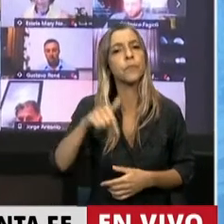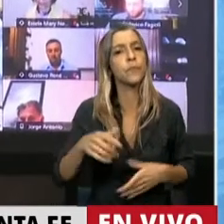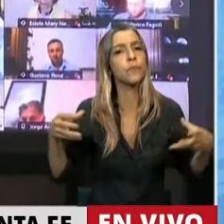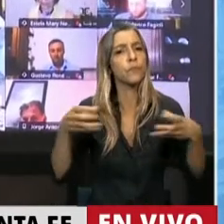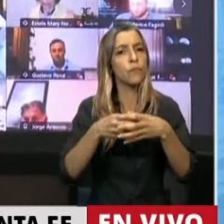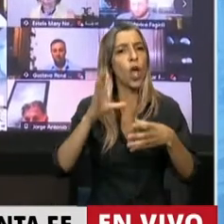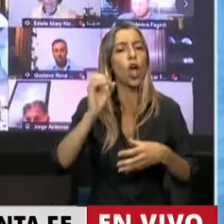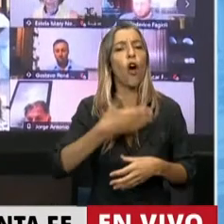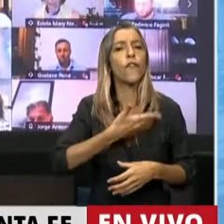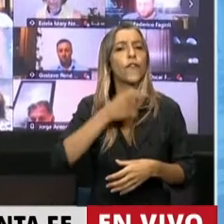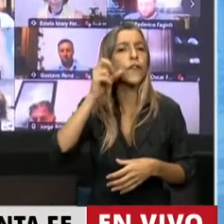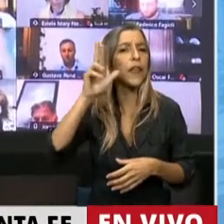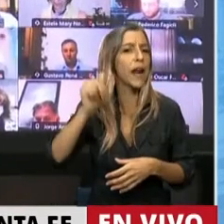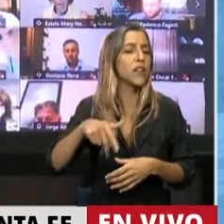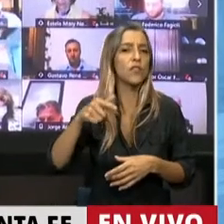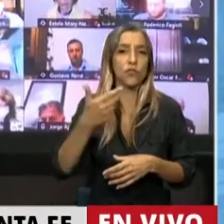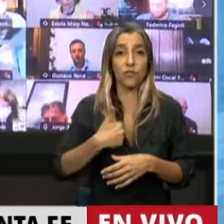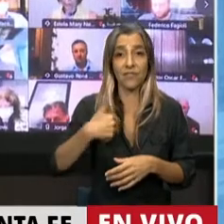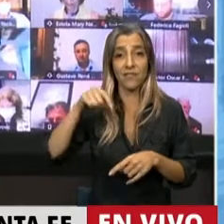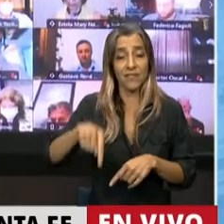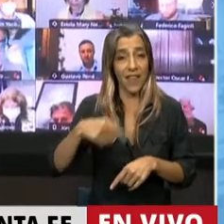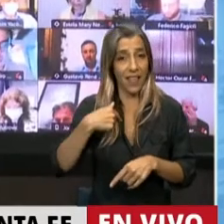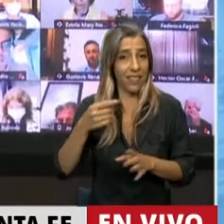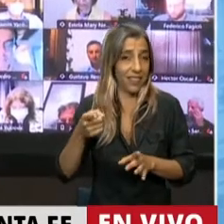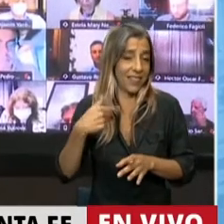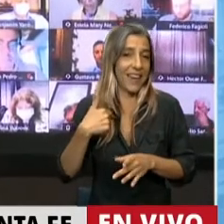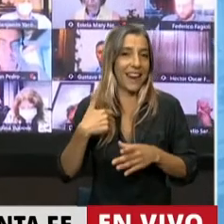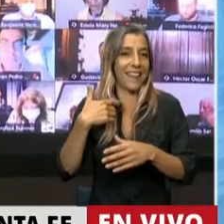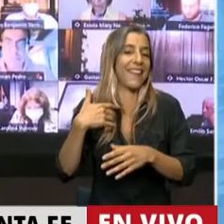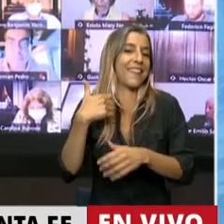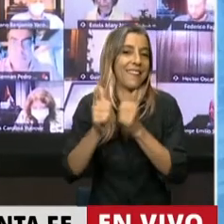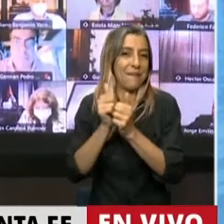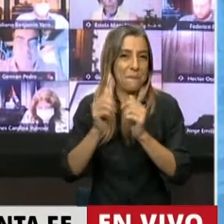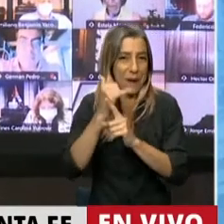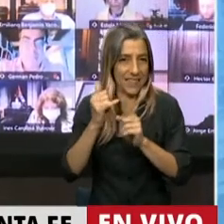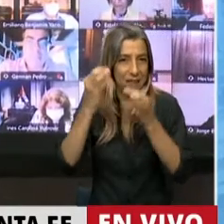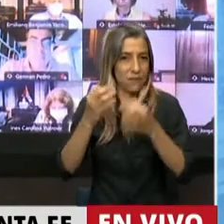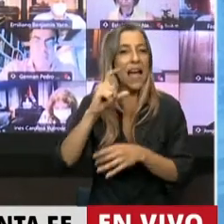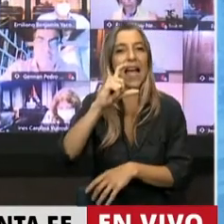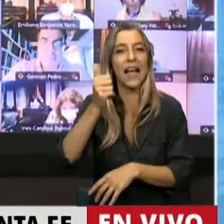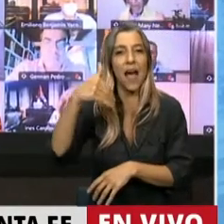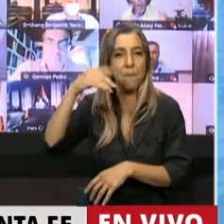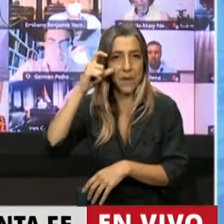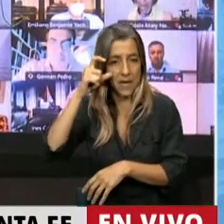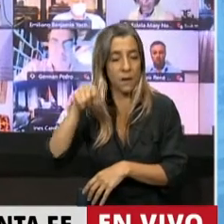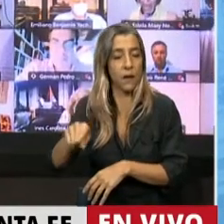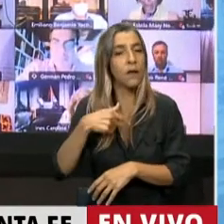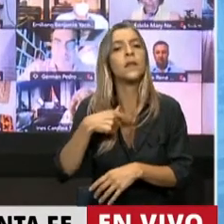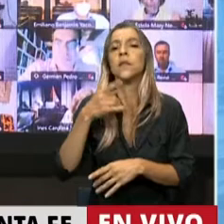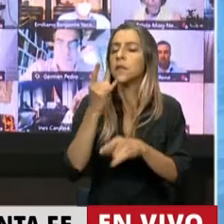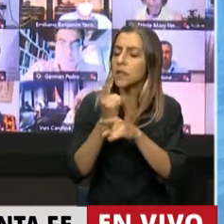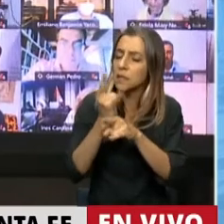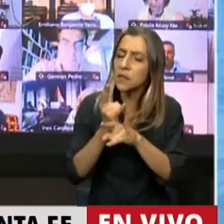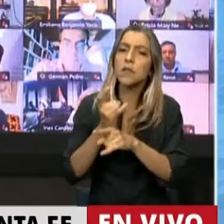de la Mediana Empresa, esta entidad CAME, una entidad muy federal que desarrolla su